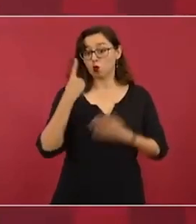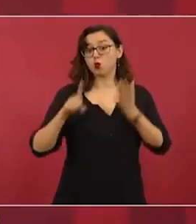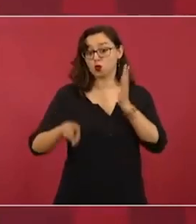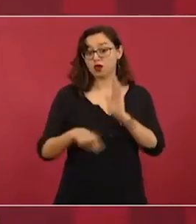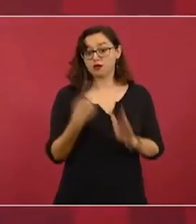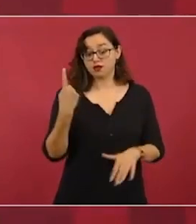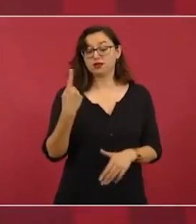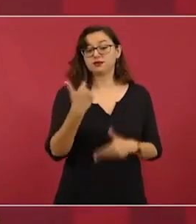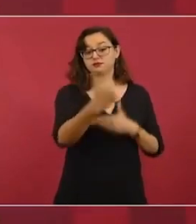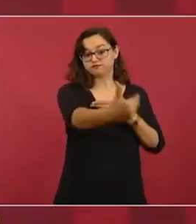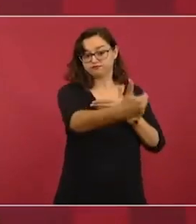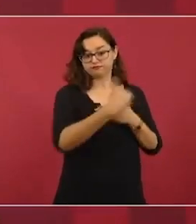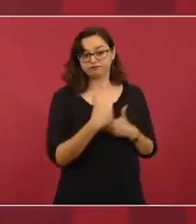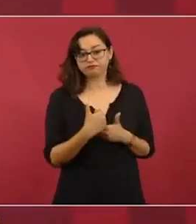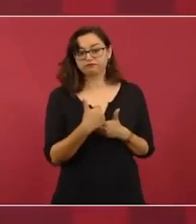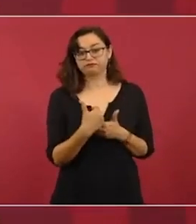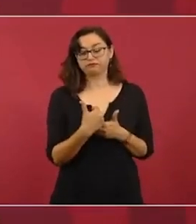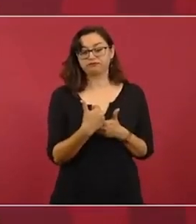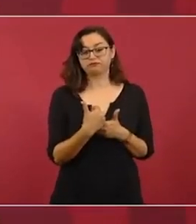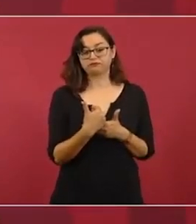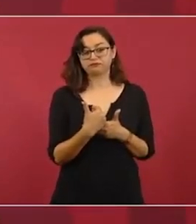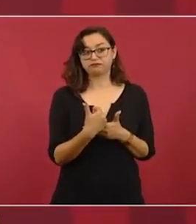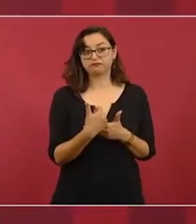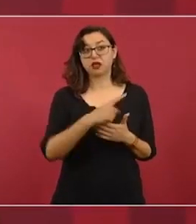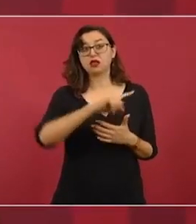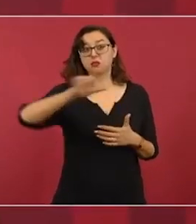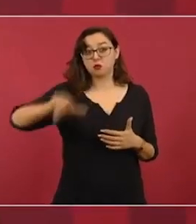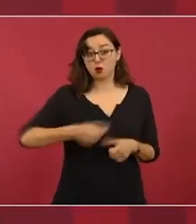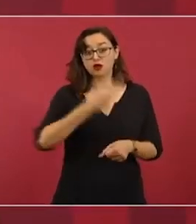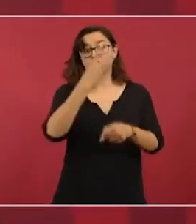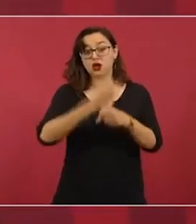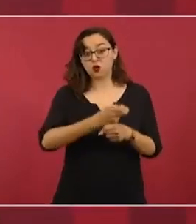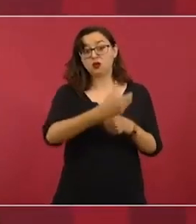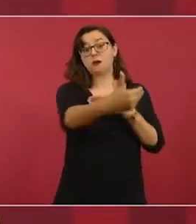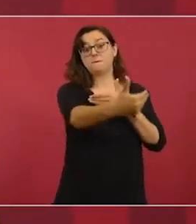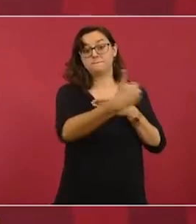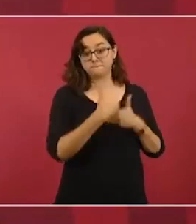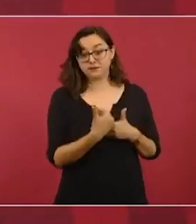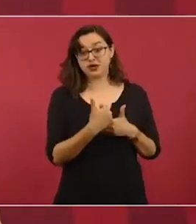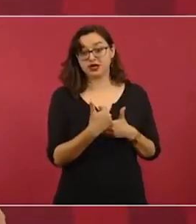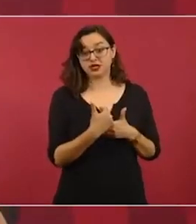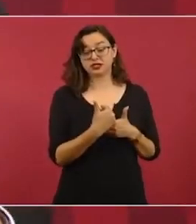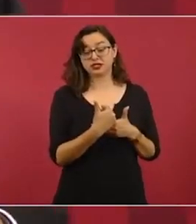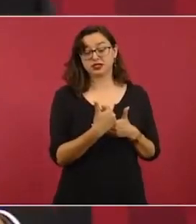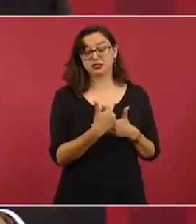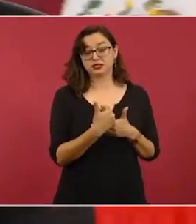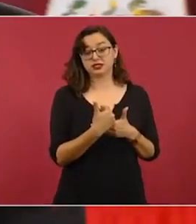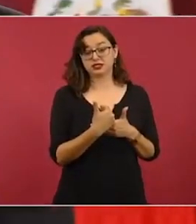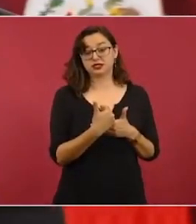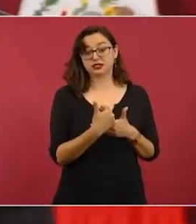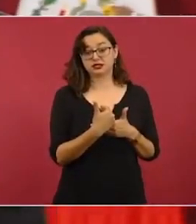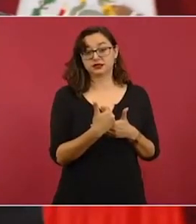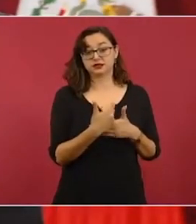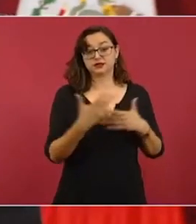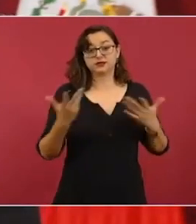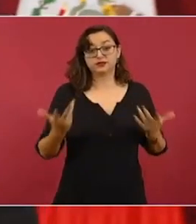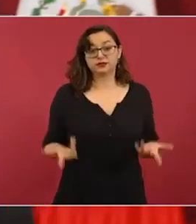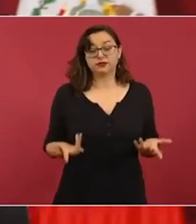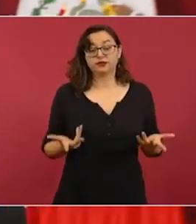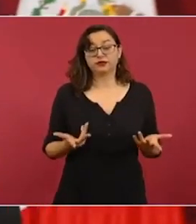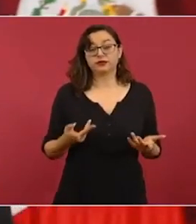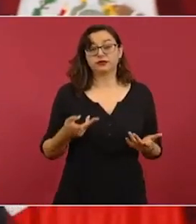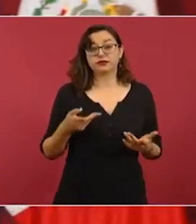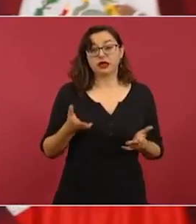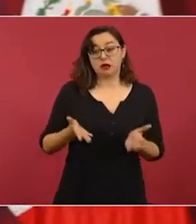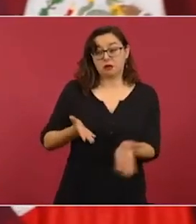dos veces. Bueno, antes se confabuló